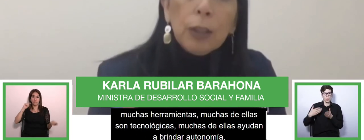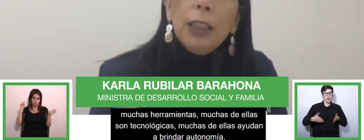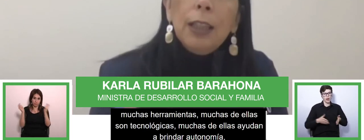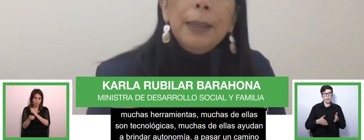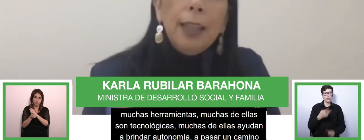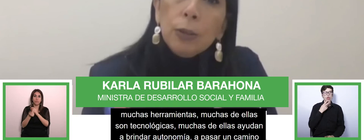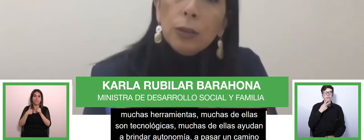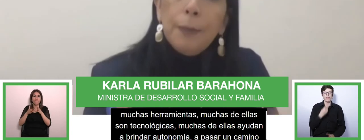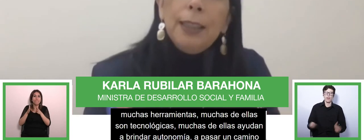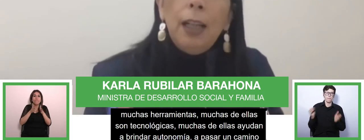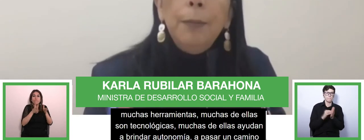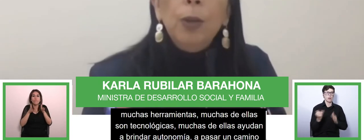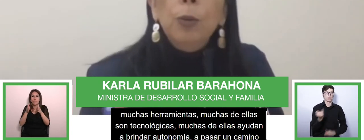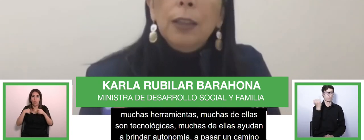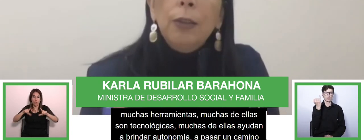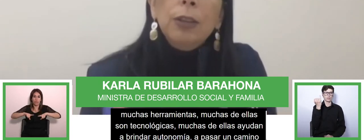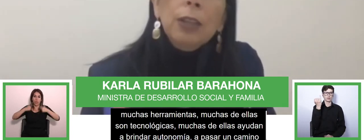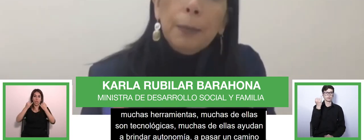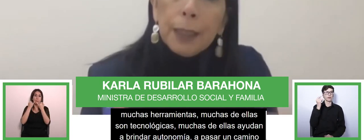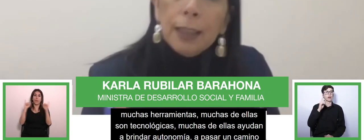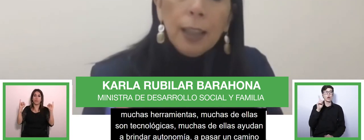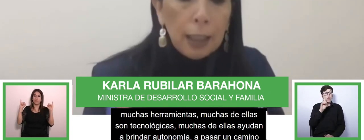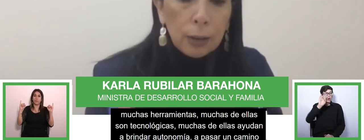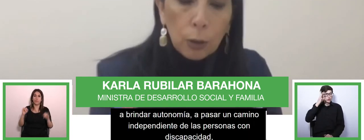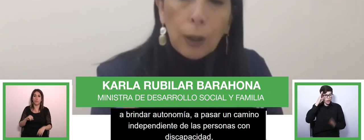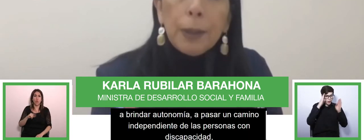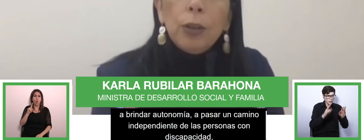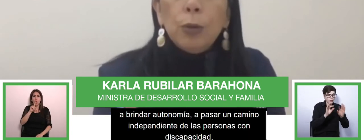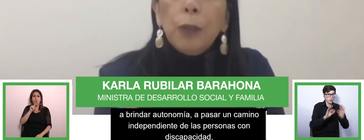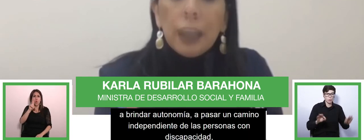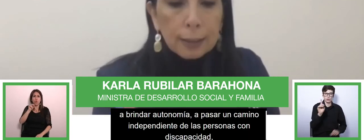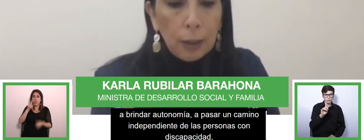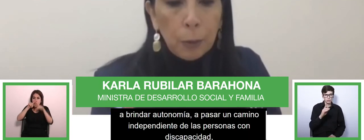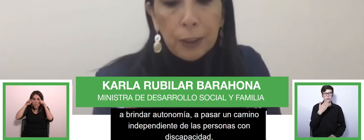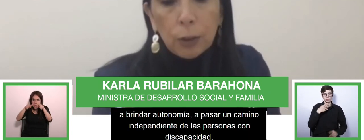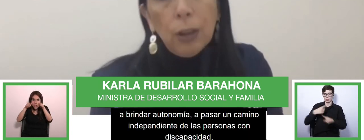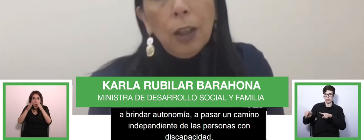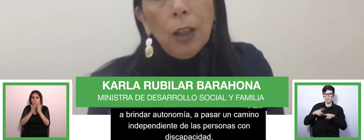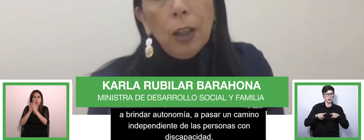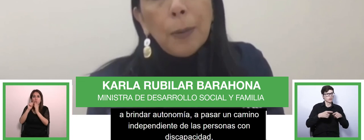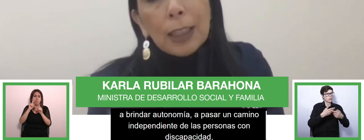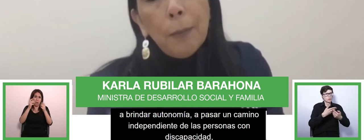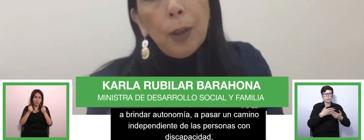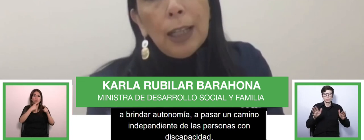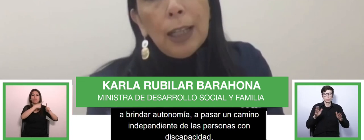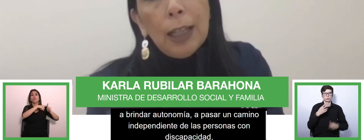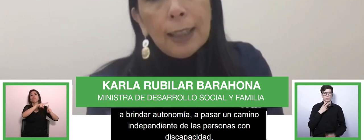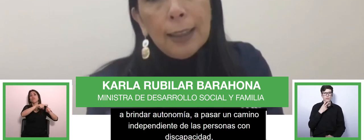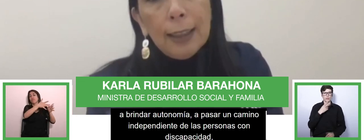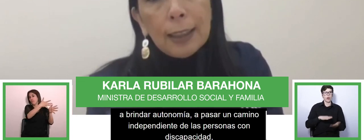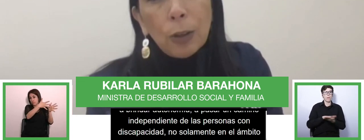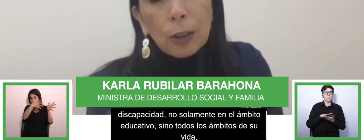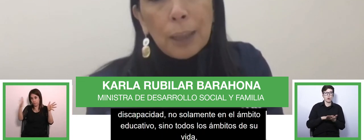de las personas con discapacidad no solamente en el ámbito educativo sino que también en todos los ámbitos de su vida así lo hemos visto por ejemplo las